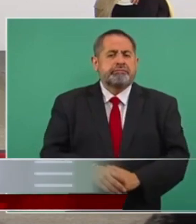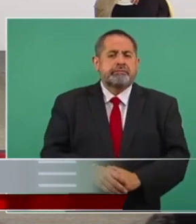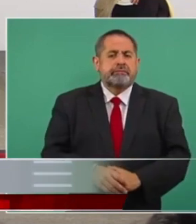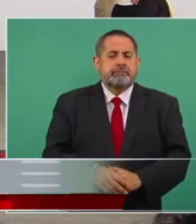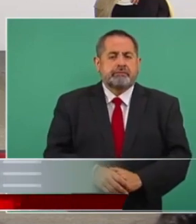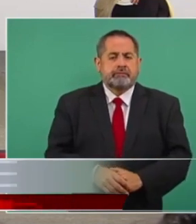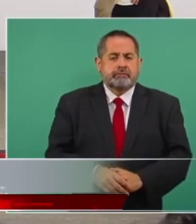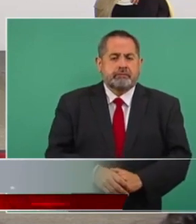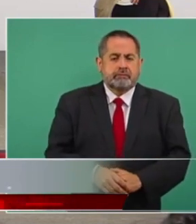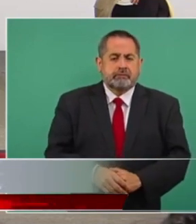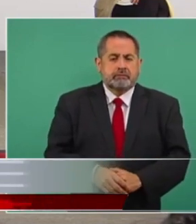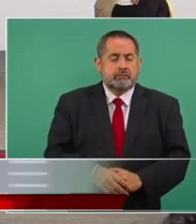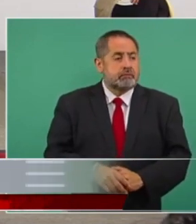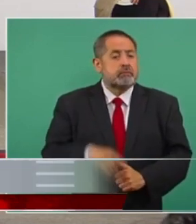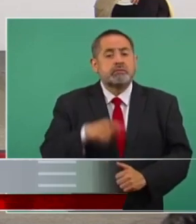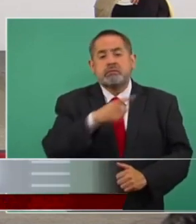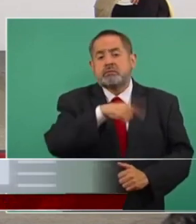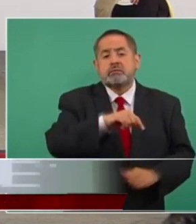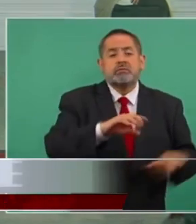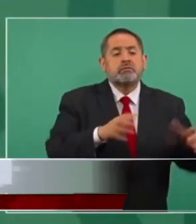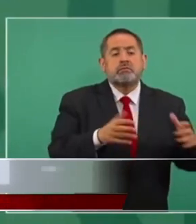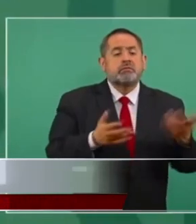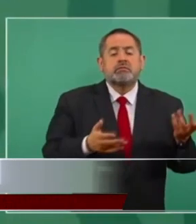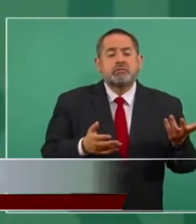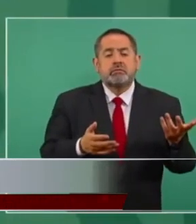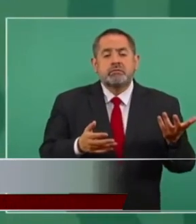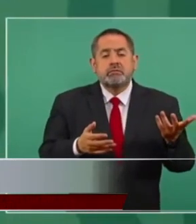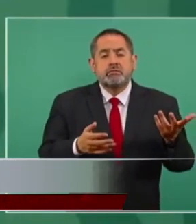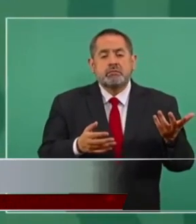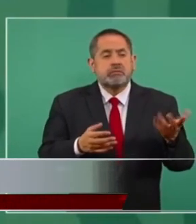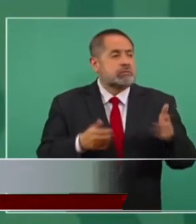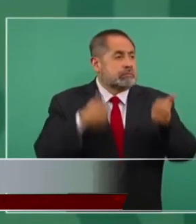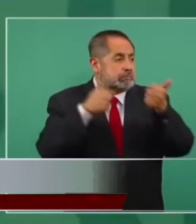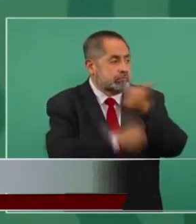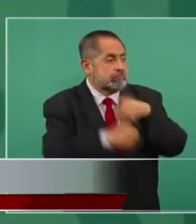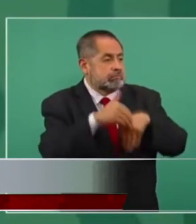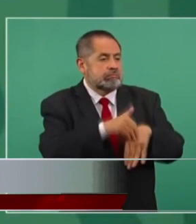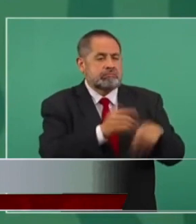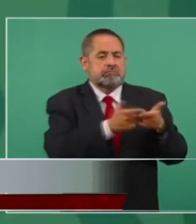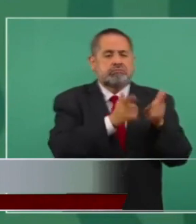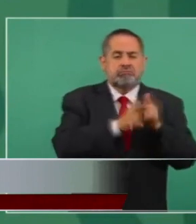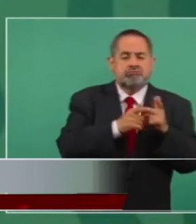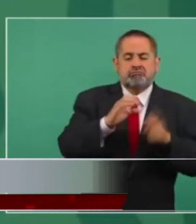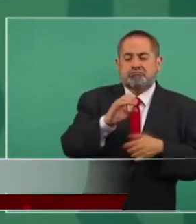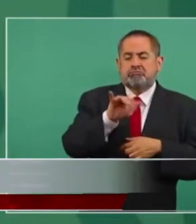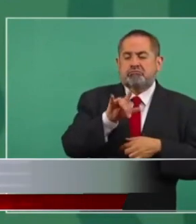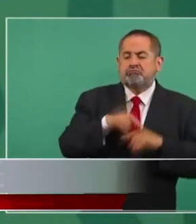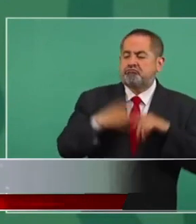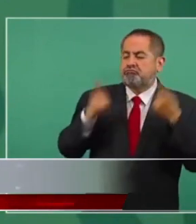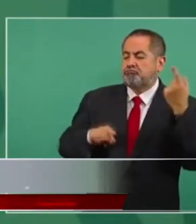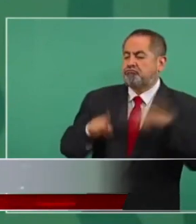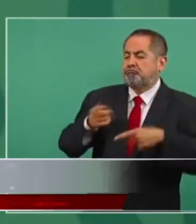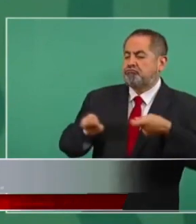y están al servicio de estos grupos de Claudio X González